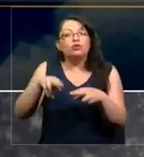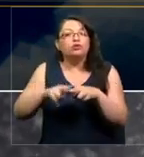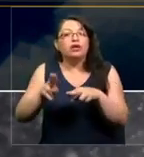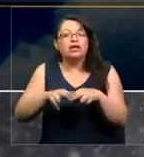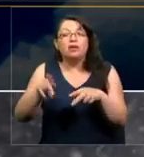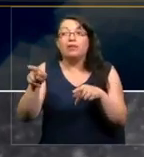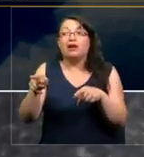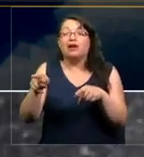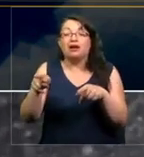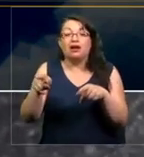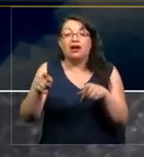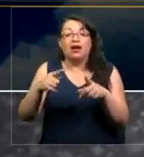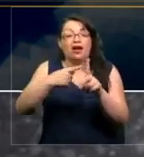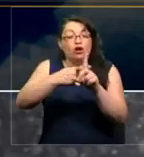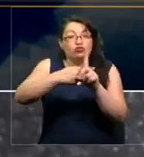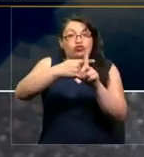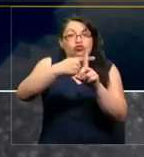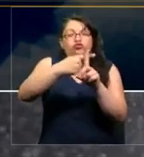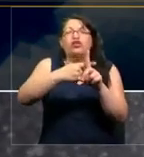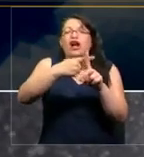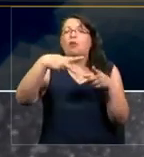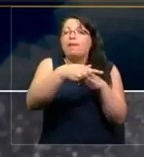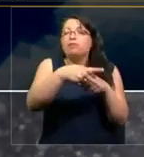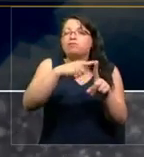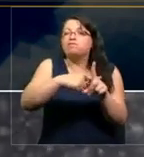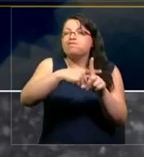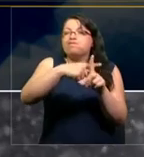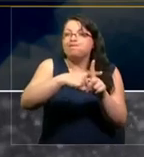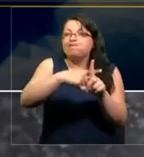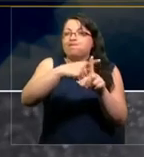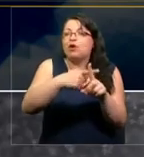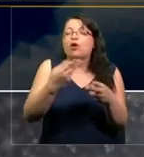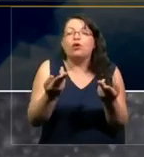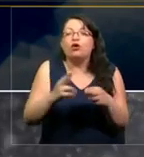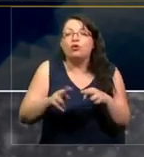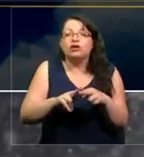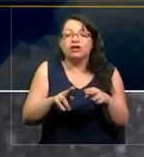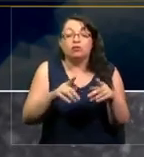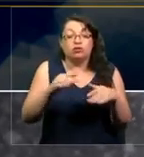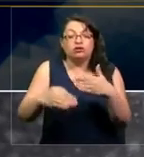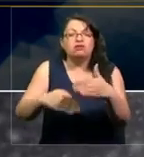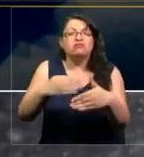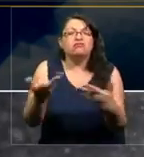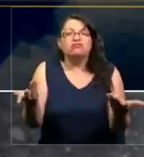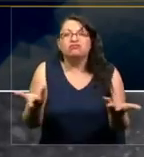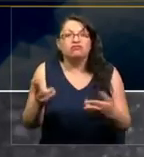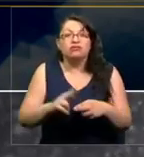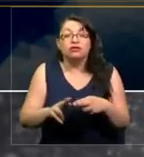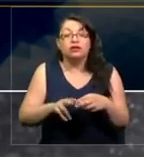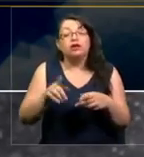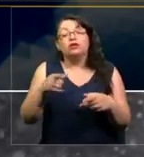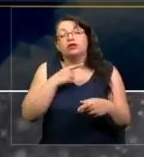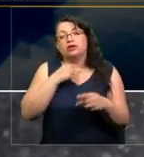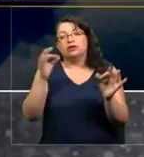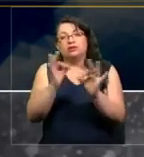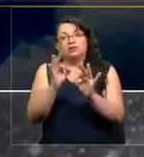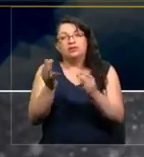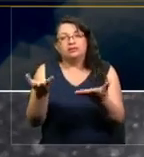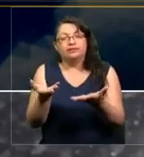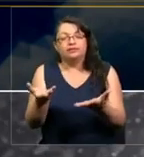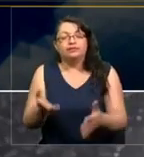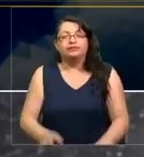limitar el calentamiento a 1,5 grados. ¿Cuáles son esas trayectorias y esas transiciones? Y quiero explicarlo